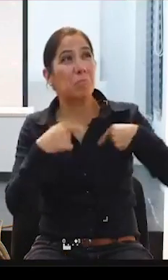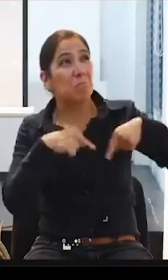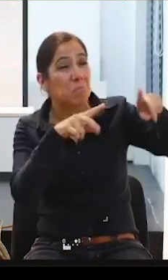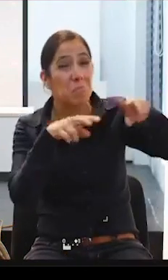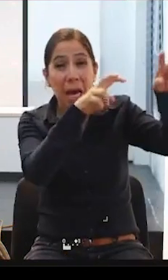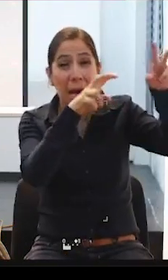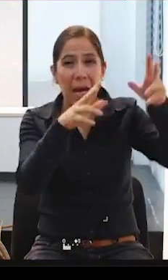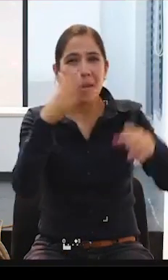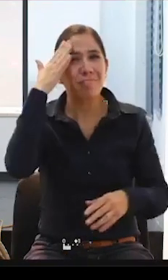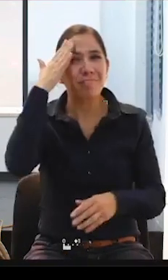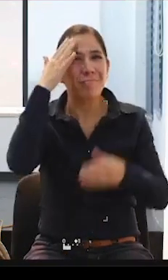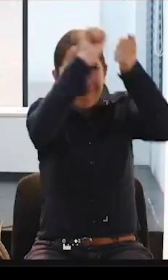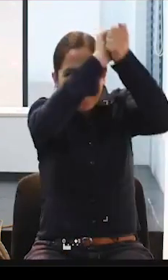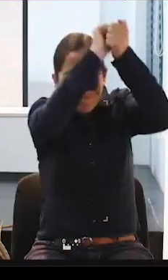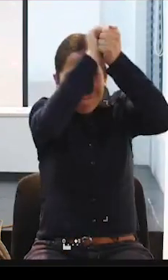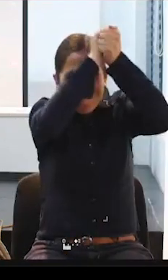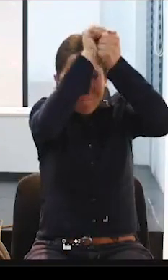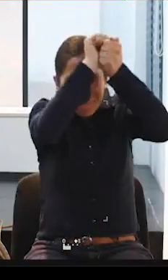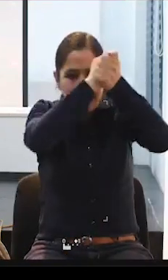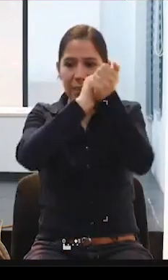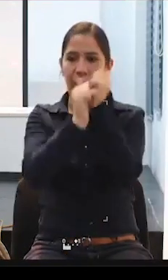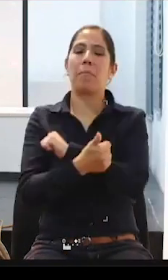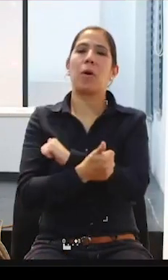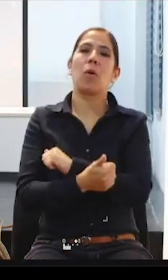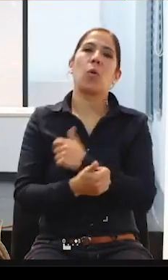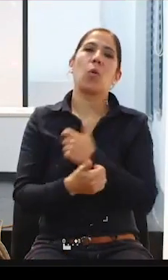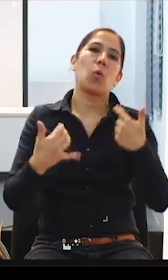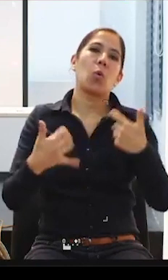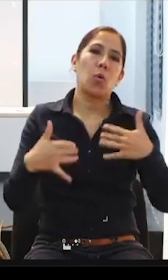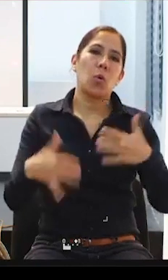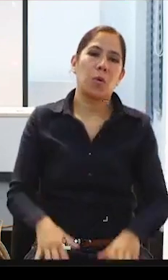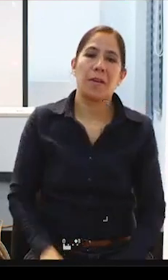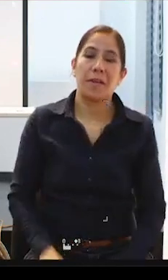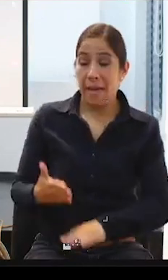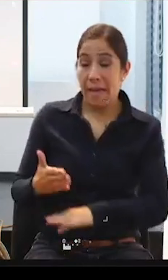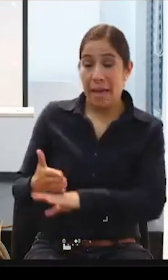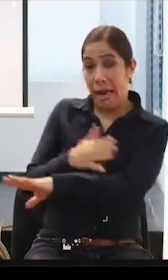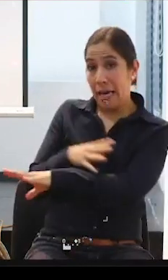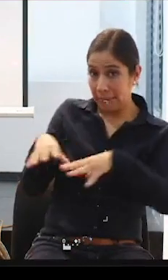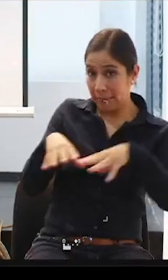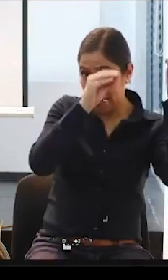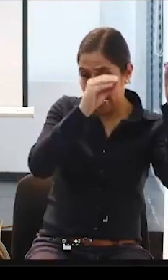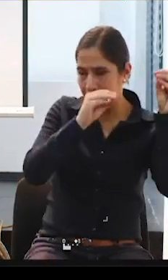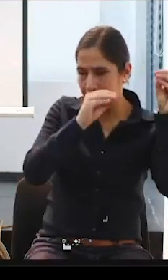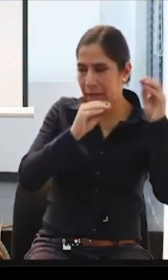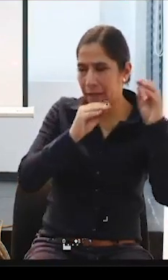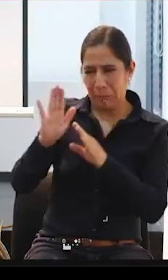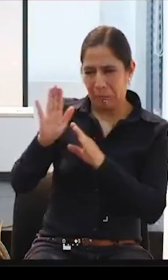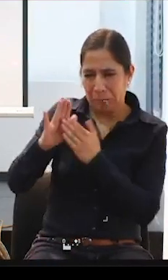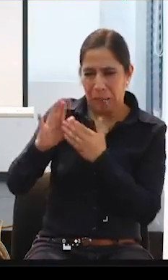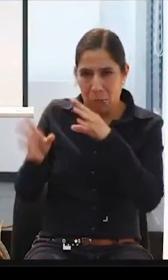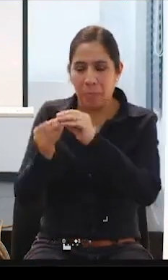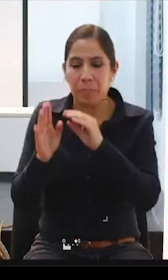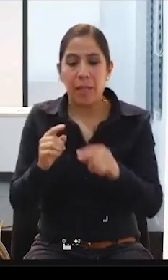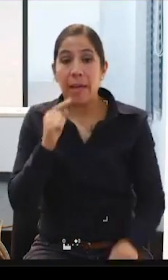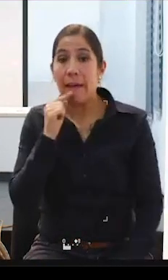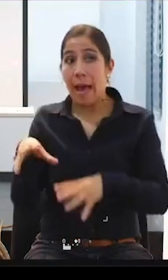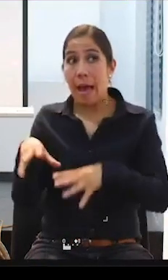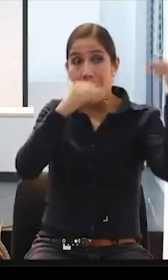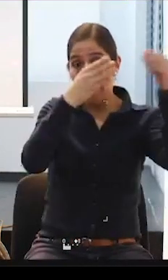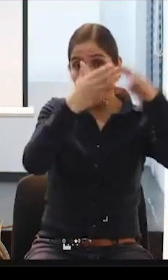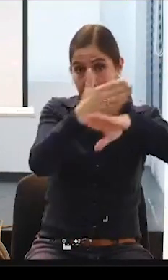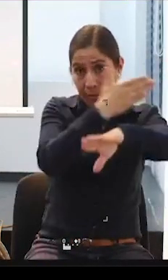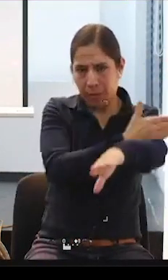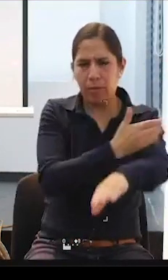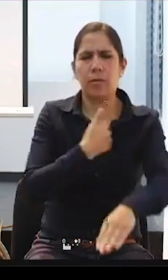Y antes de ir, Andrea, tal vez un ratito más, antes de ir a Japón, yo había trabajado mucho en la cooperación internacional,